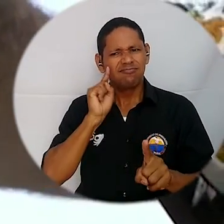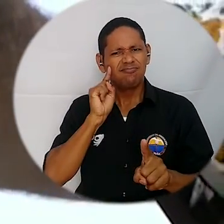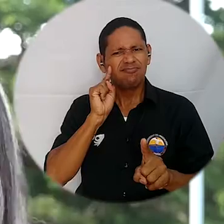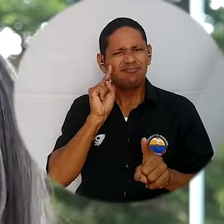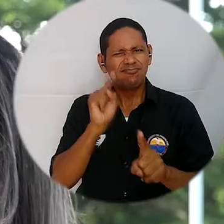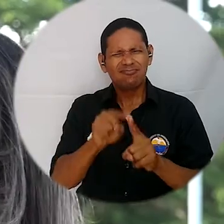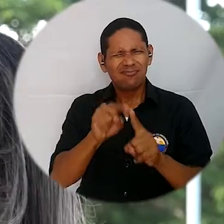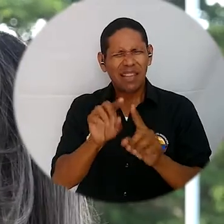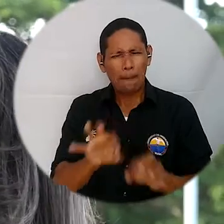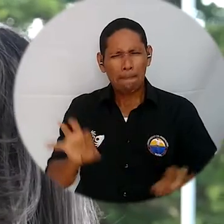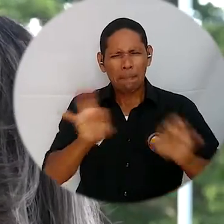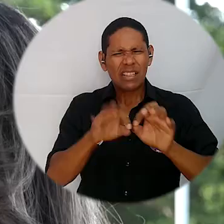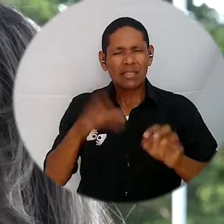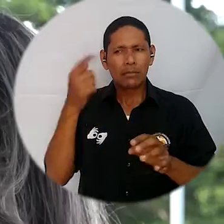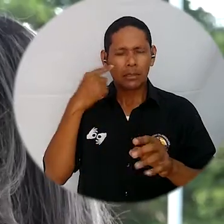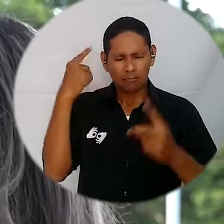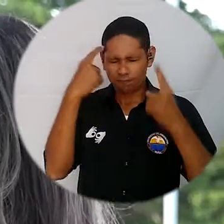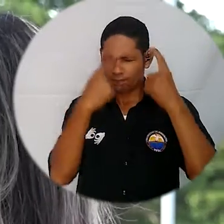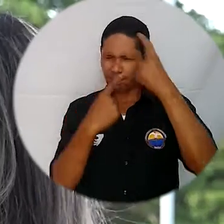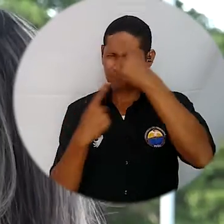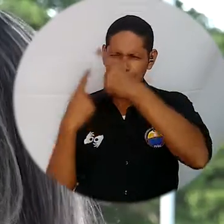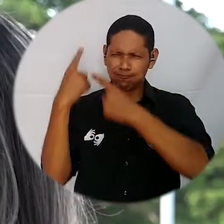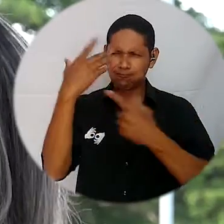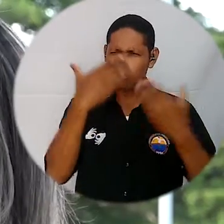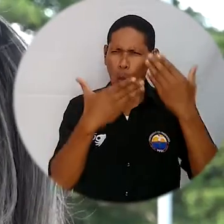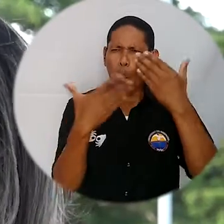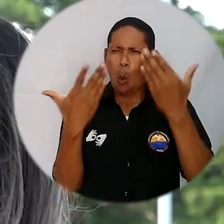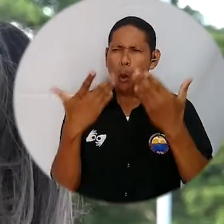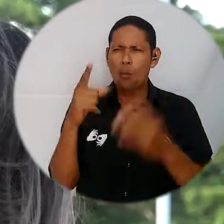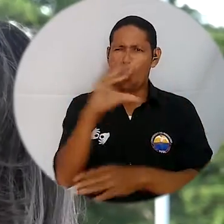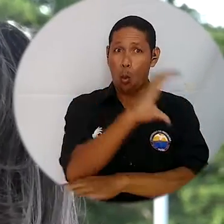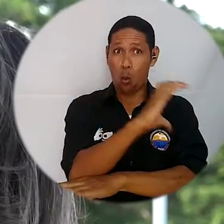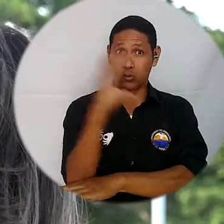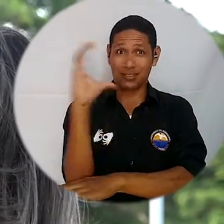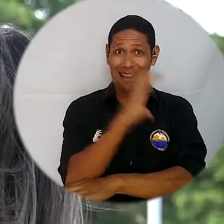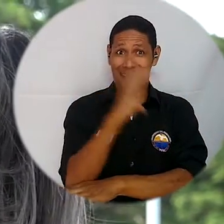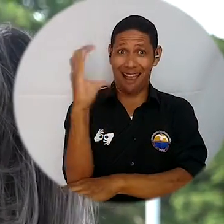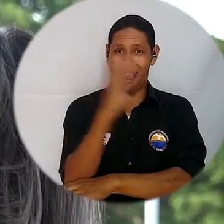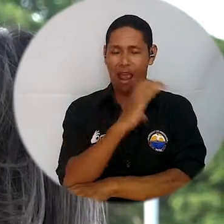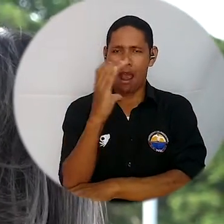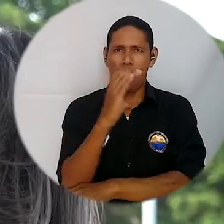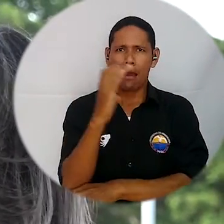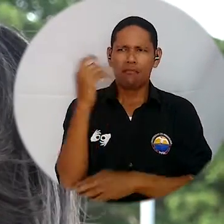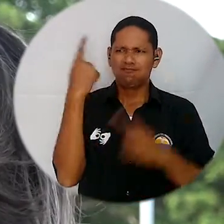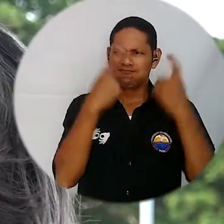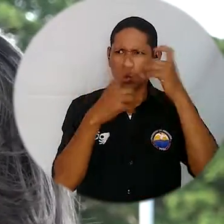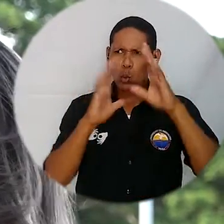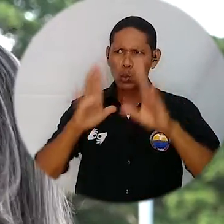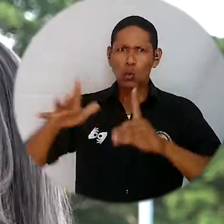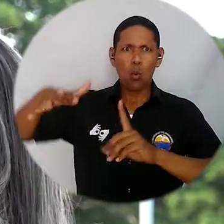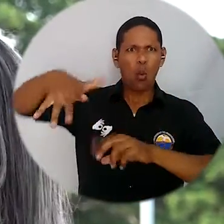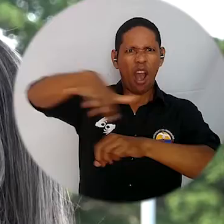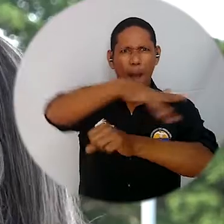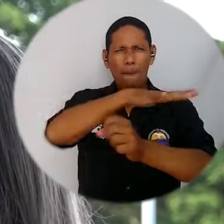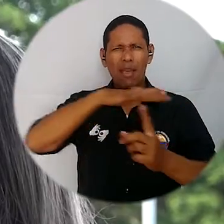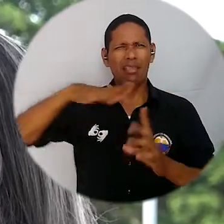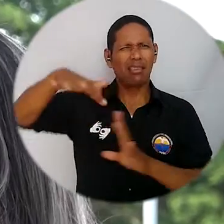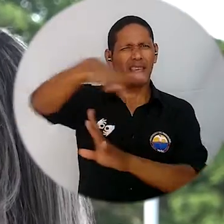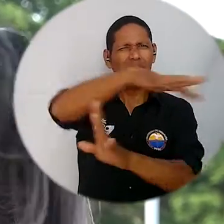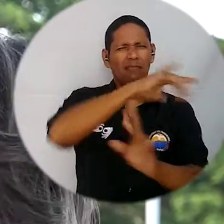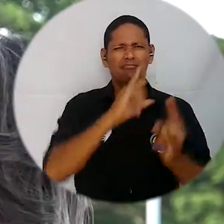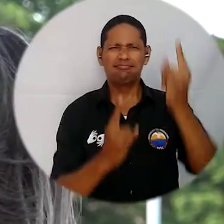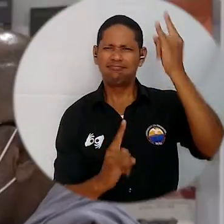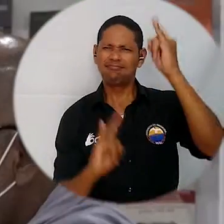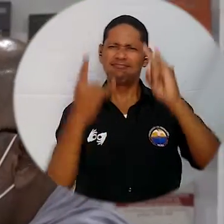siempre principal mío es analizar el tema costero, desde la óptica del derecho ambiental y del derecho